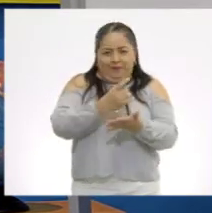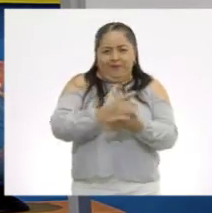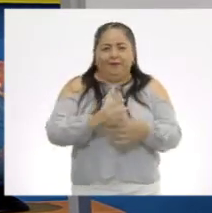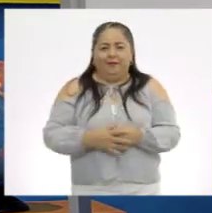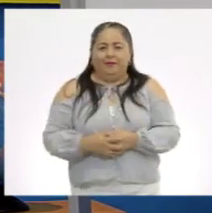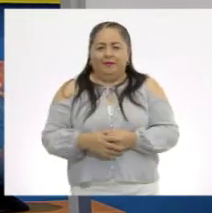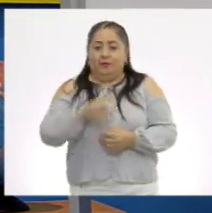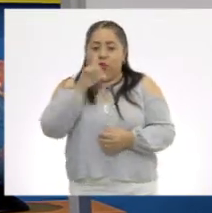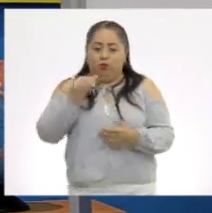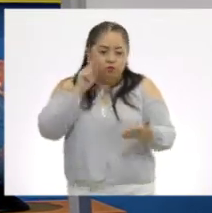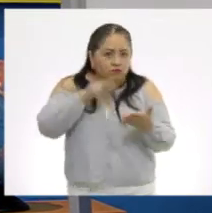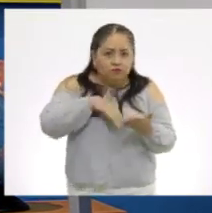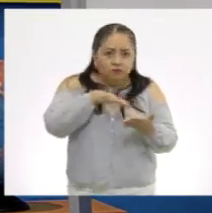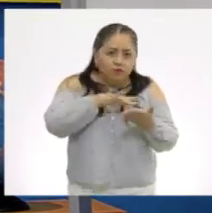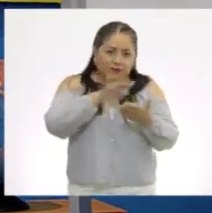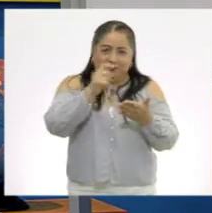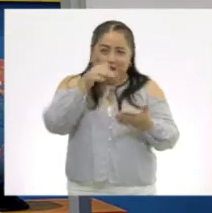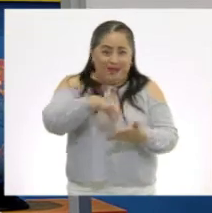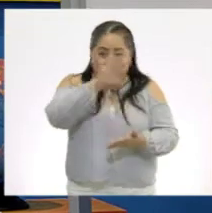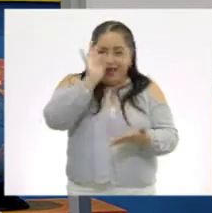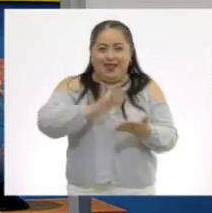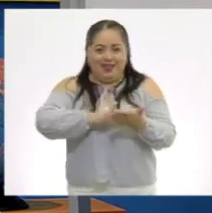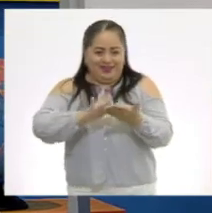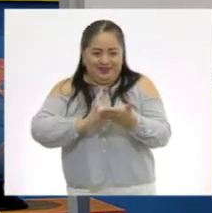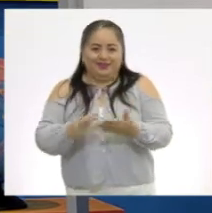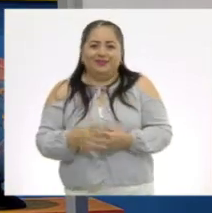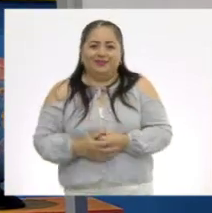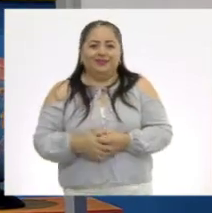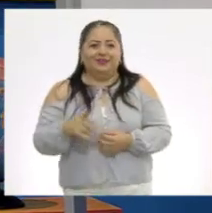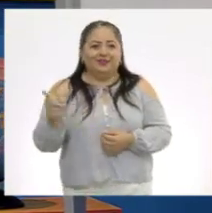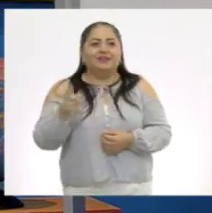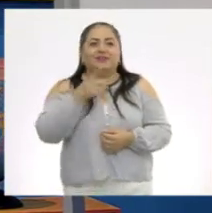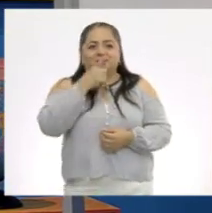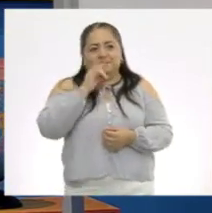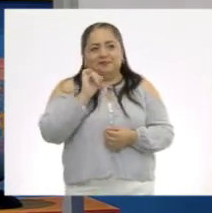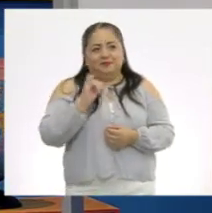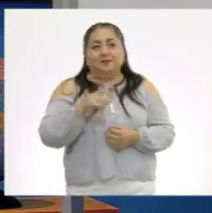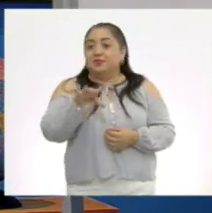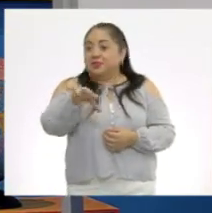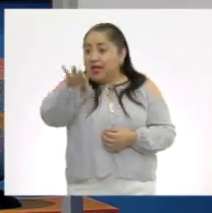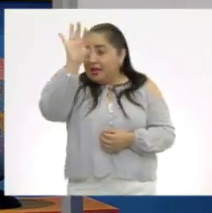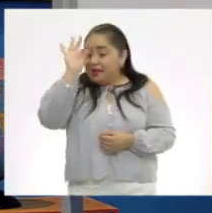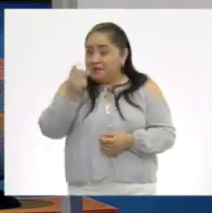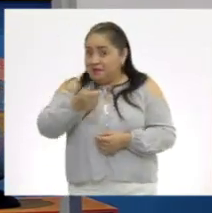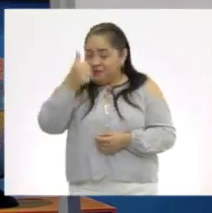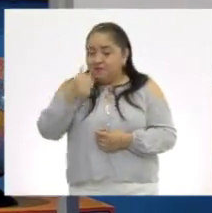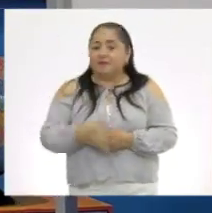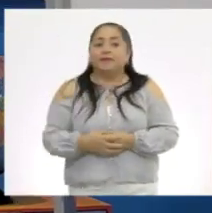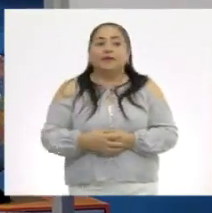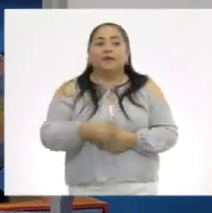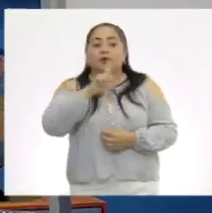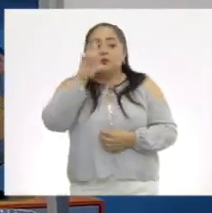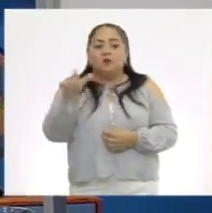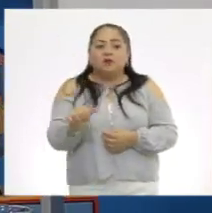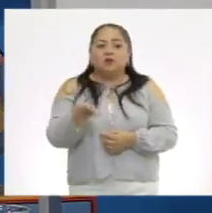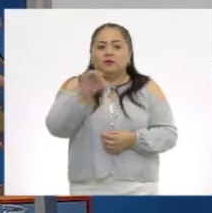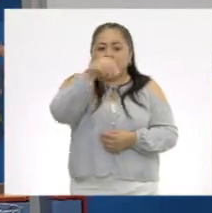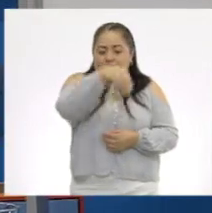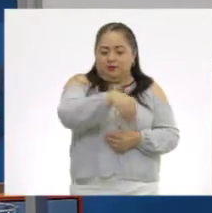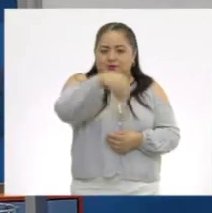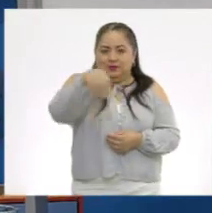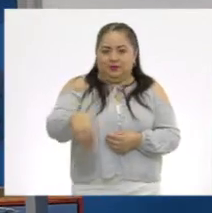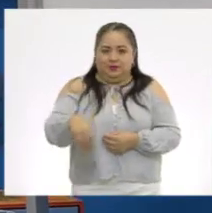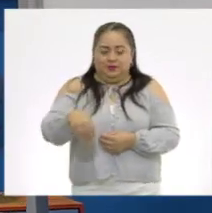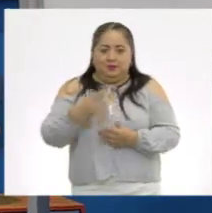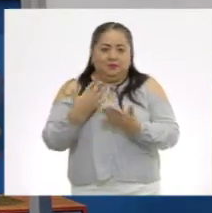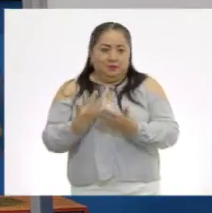Después de que lo estemos leyendo y demás. Que los hayan encontrado. Exacto, que los hayan encontrado y todo. Los vas a colocar en cada uno de estos